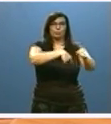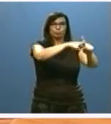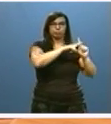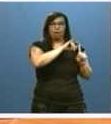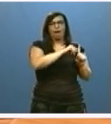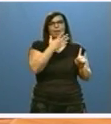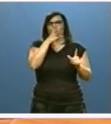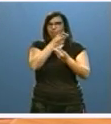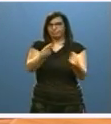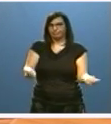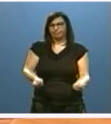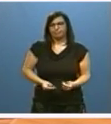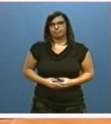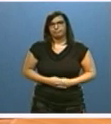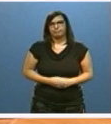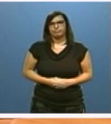empresas para ello.